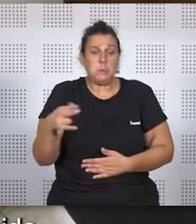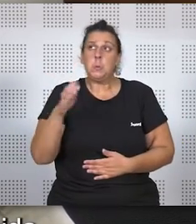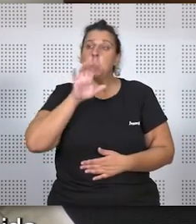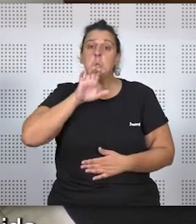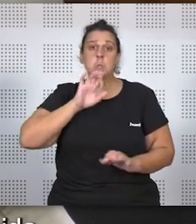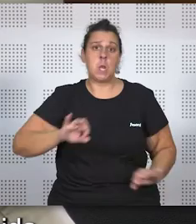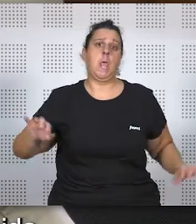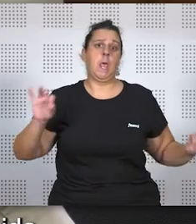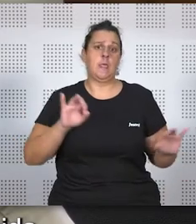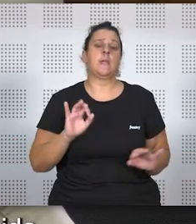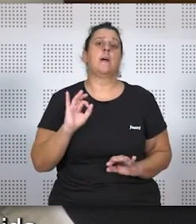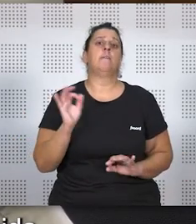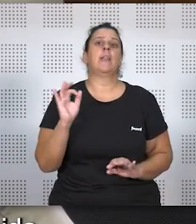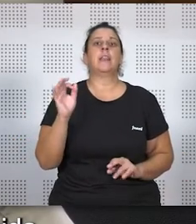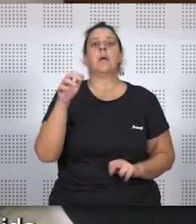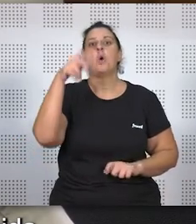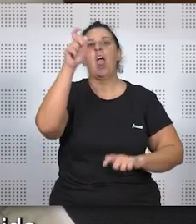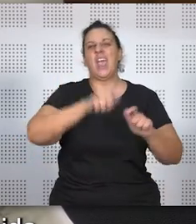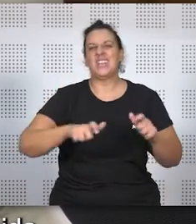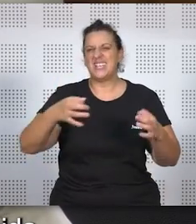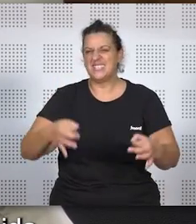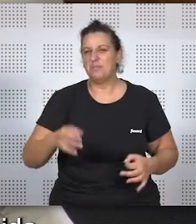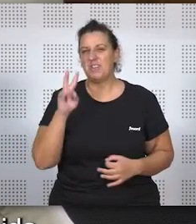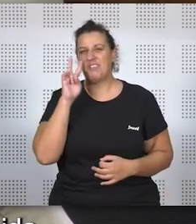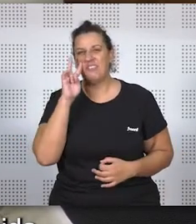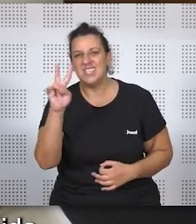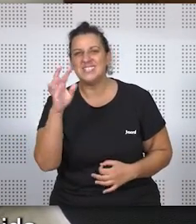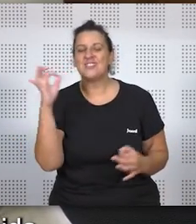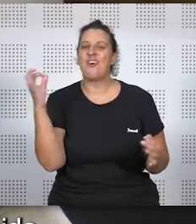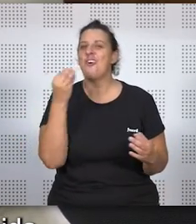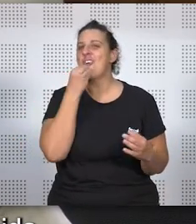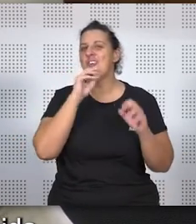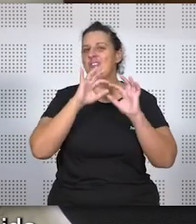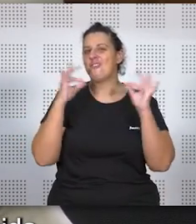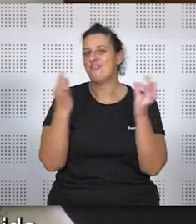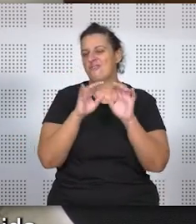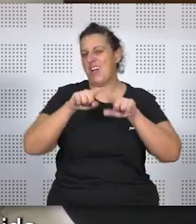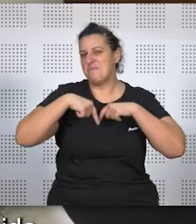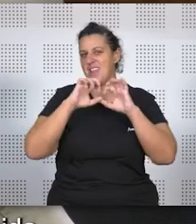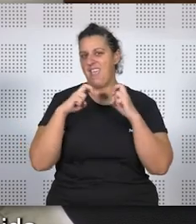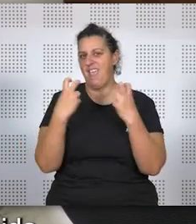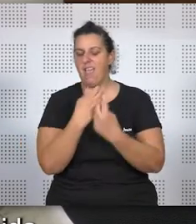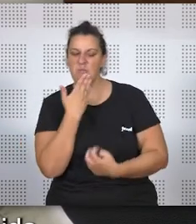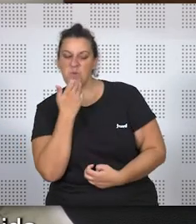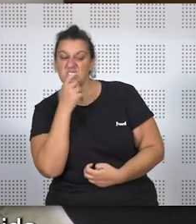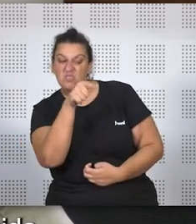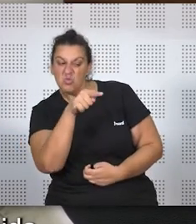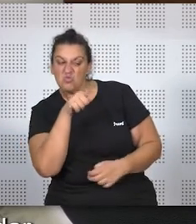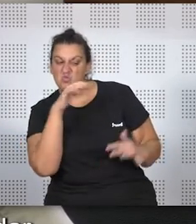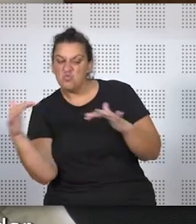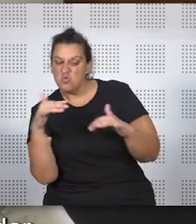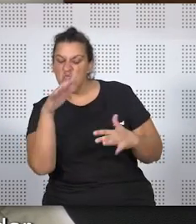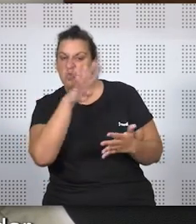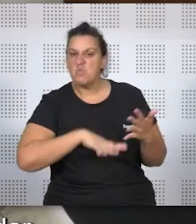curioso. Claro, todo el mundo ha visto o ha tenido en alguna comida, bromeando con tus hijos, pues si tú eres del Barça, te